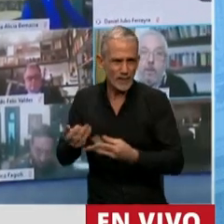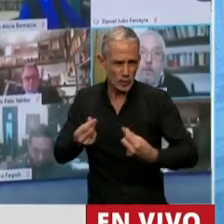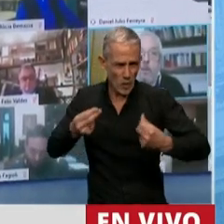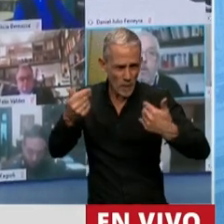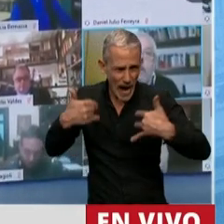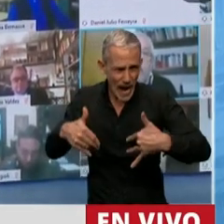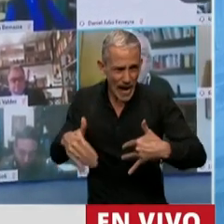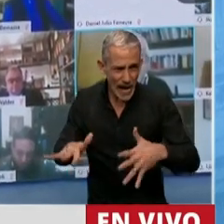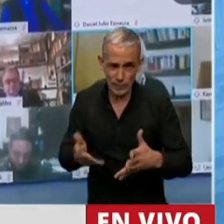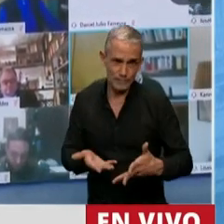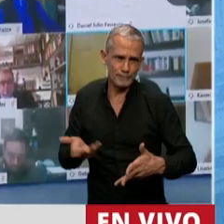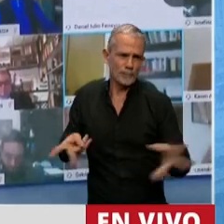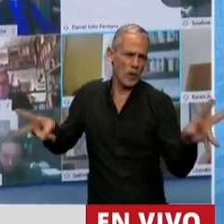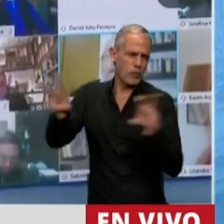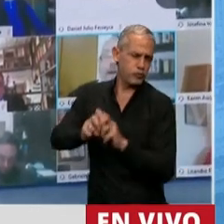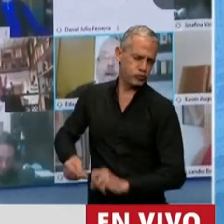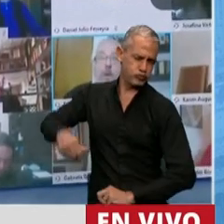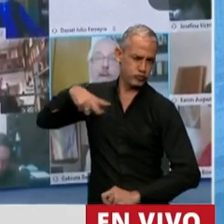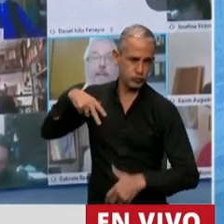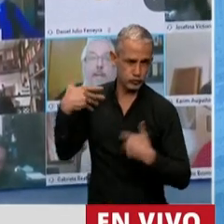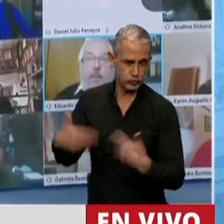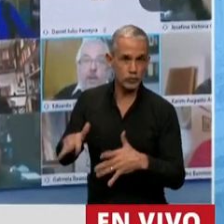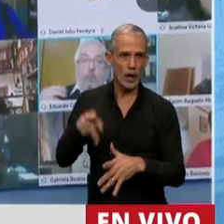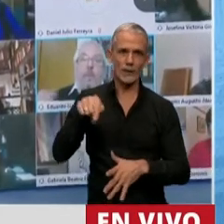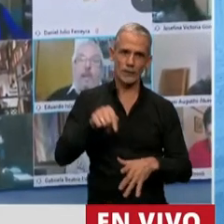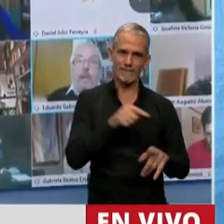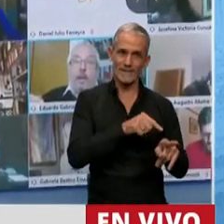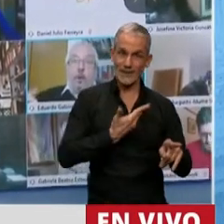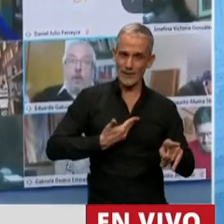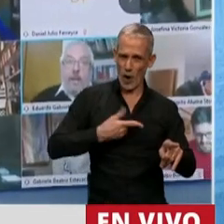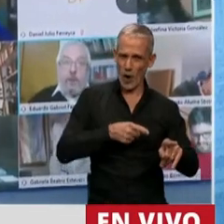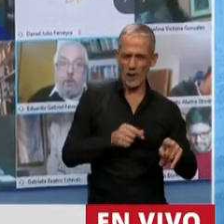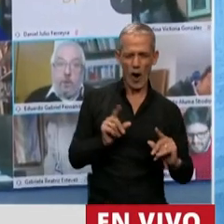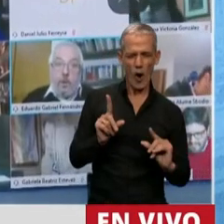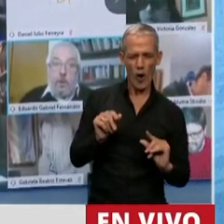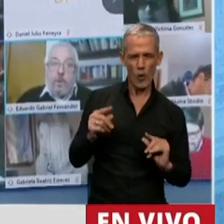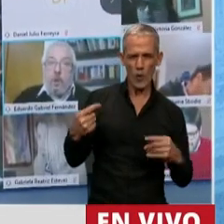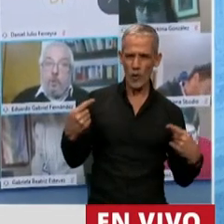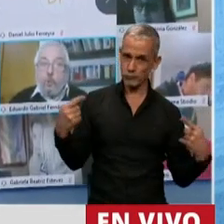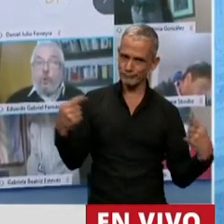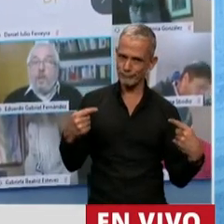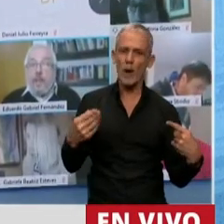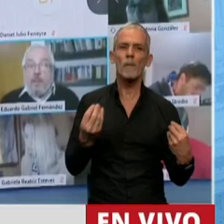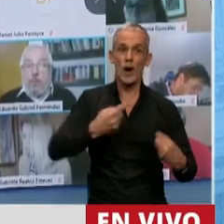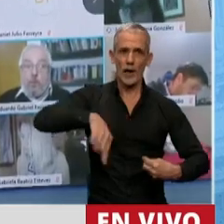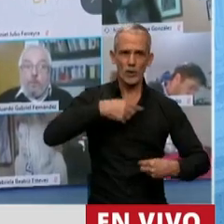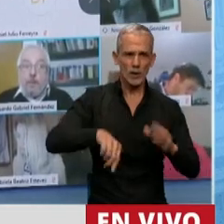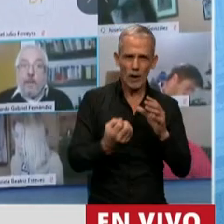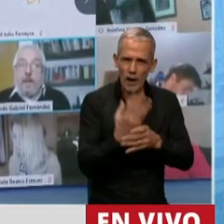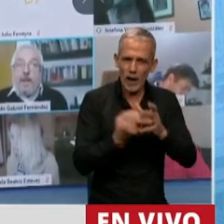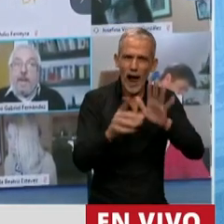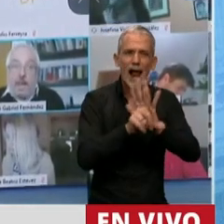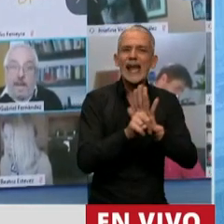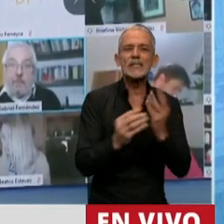con eso a los que le está doliendo este gobierno, porque nosotros estamos legislando,